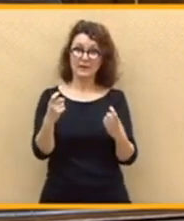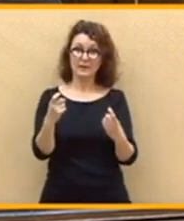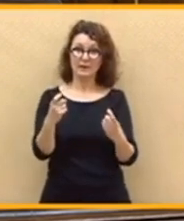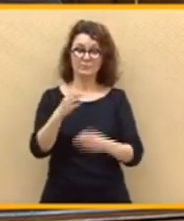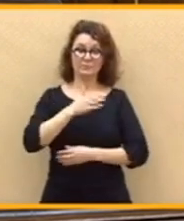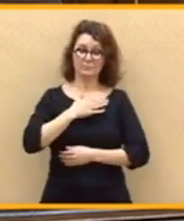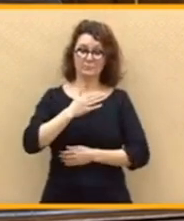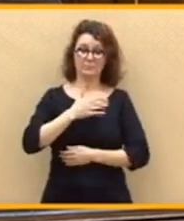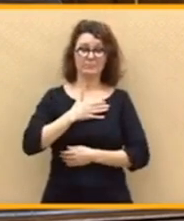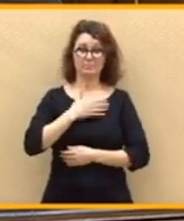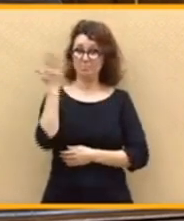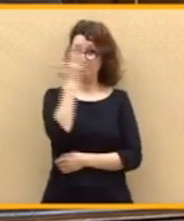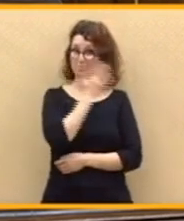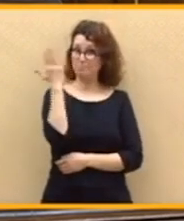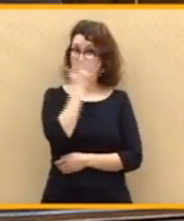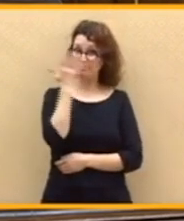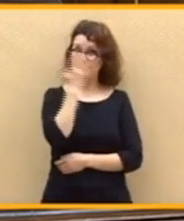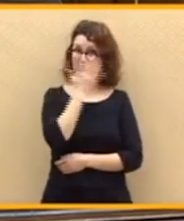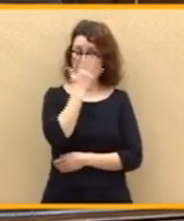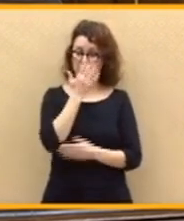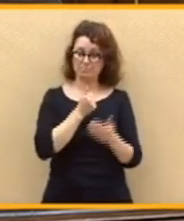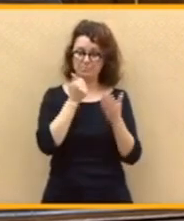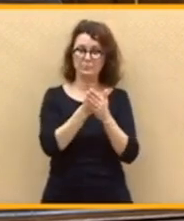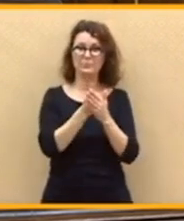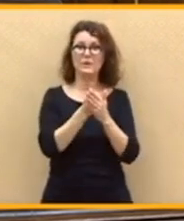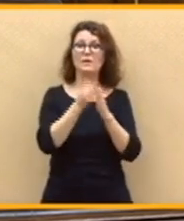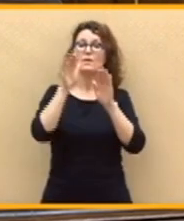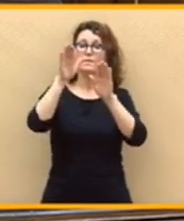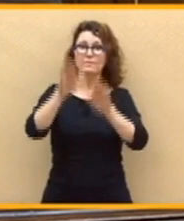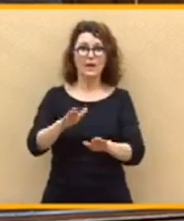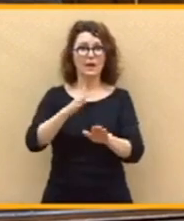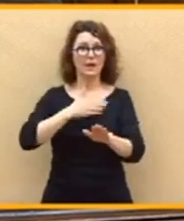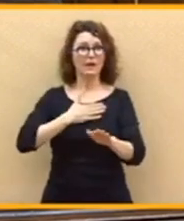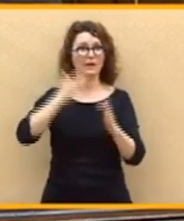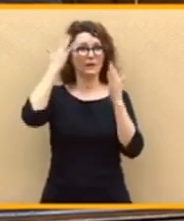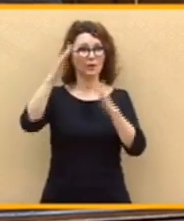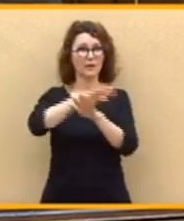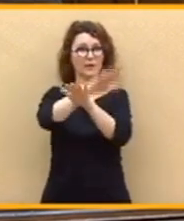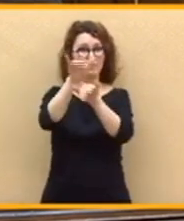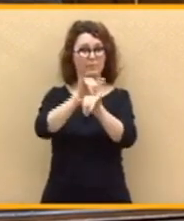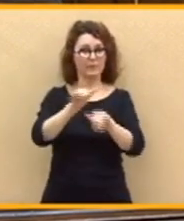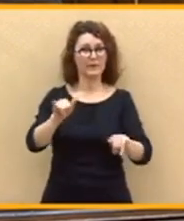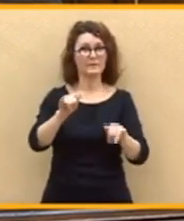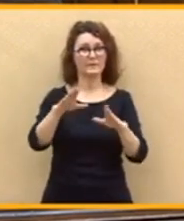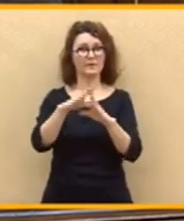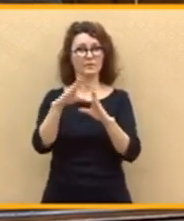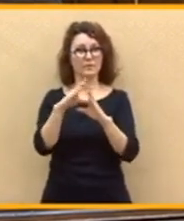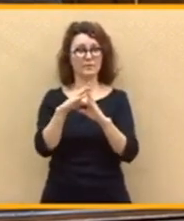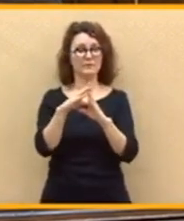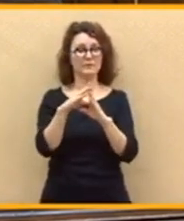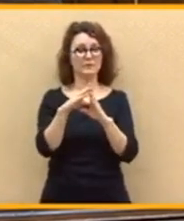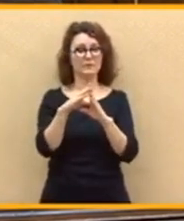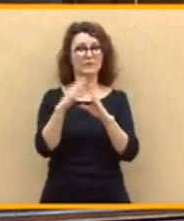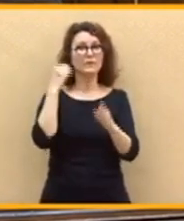escepticismo y plenamente fiel a una ideología pacifista y feminista que considera que los